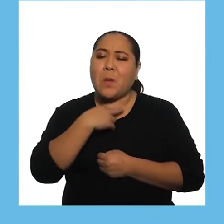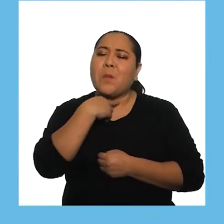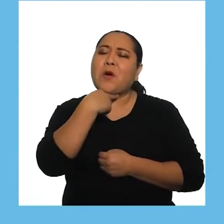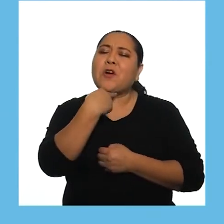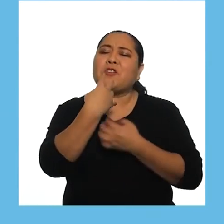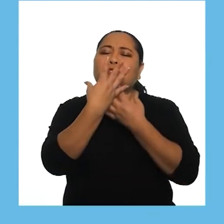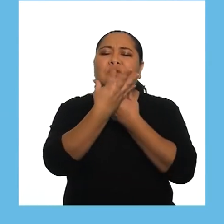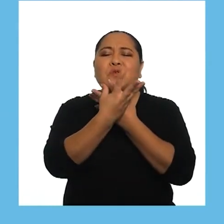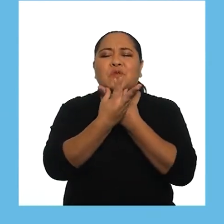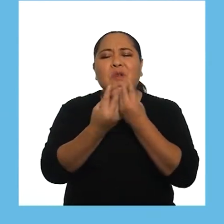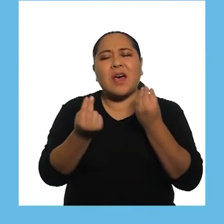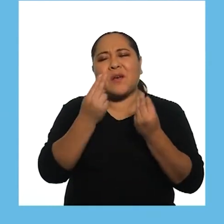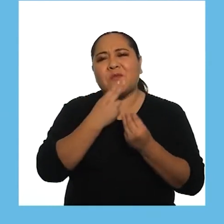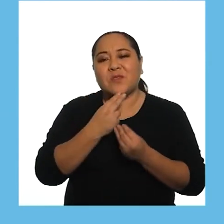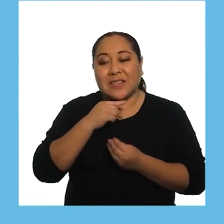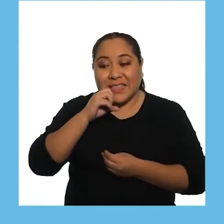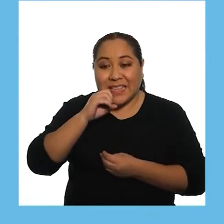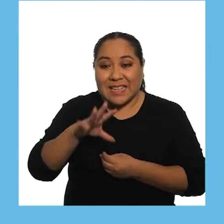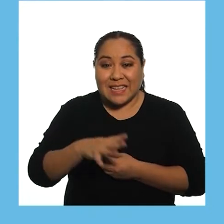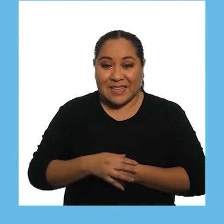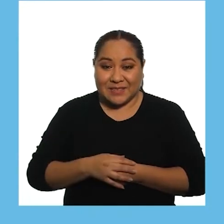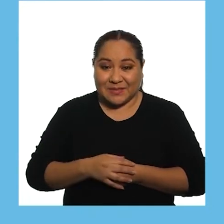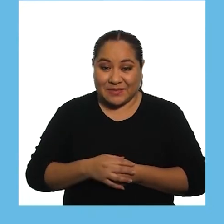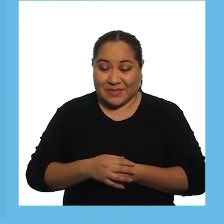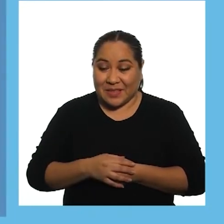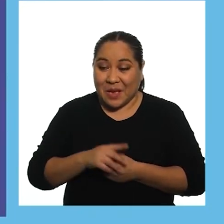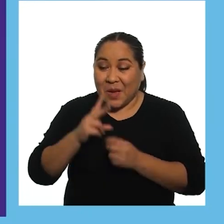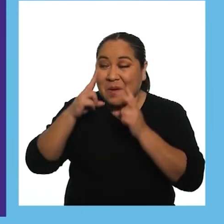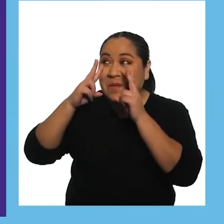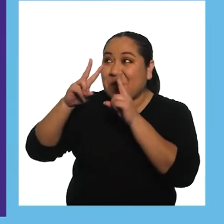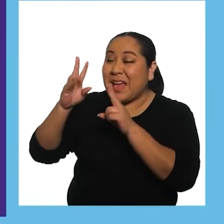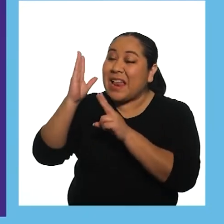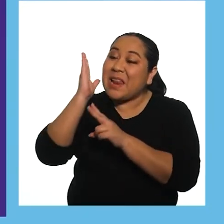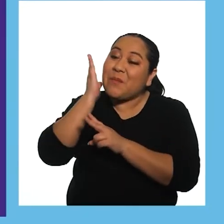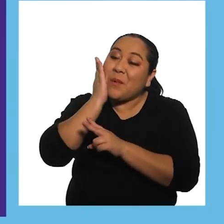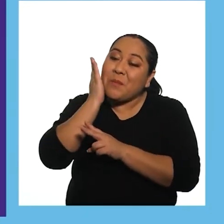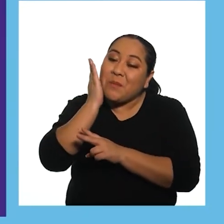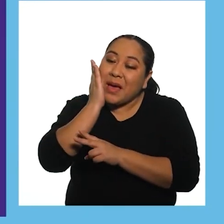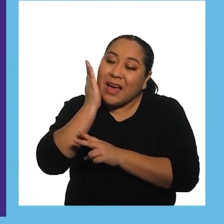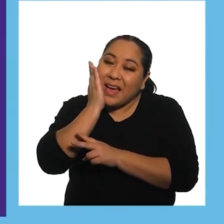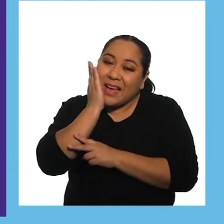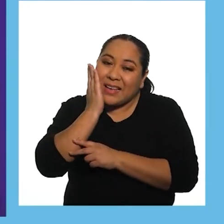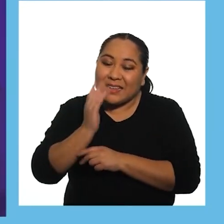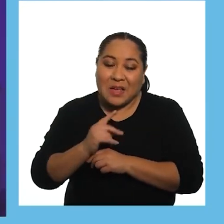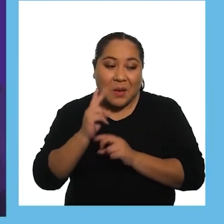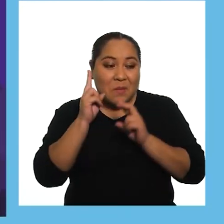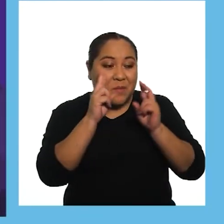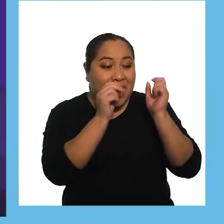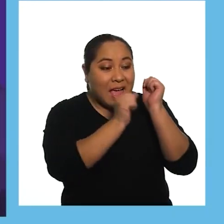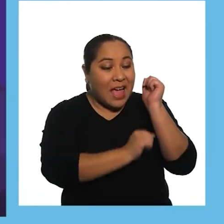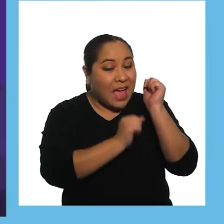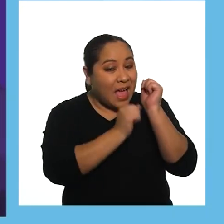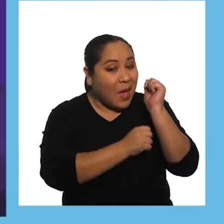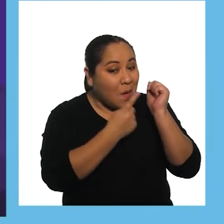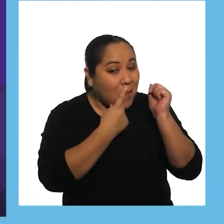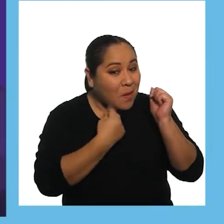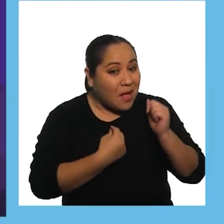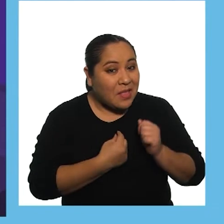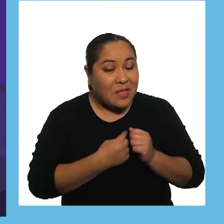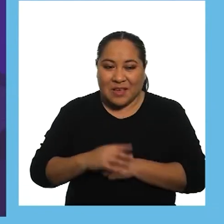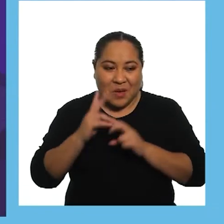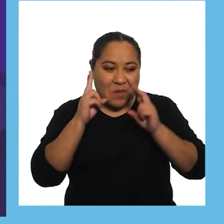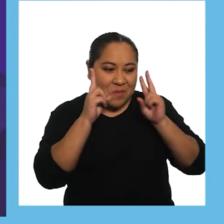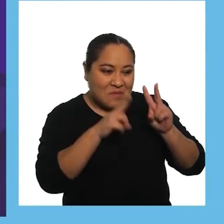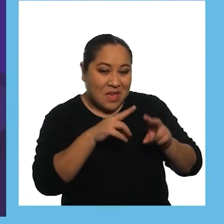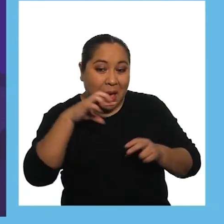Con voz suave y tierna Dile A la mamá Al hermano